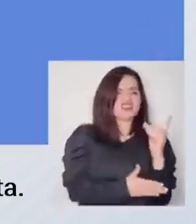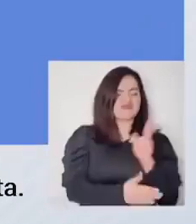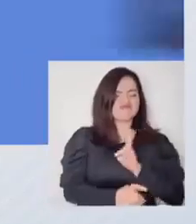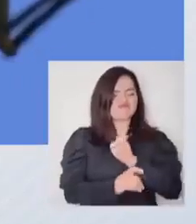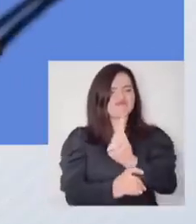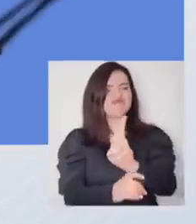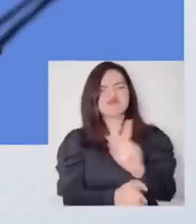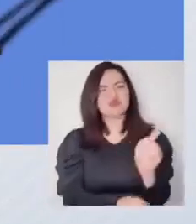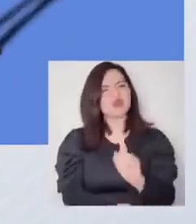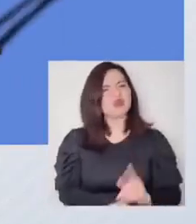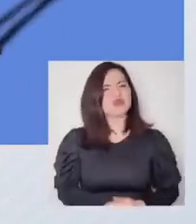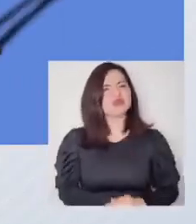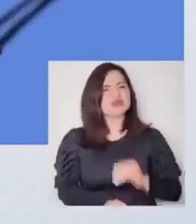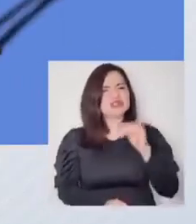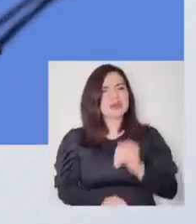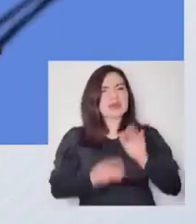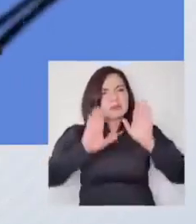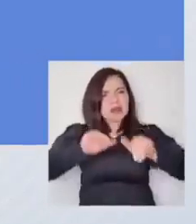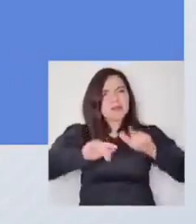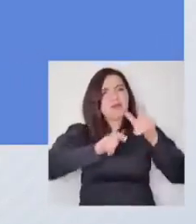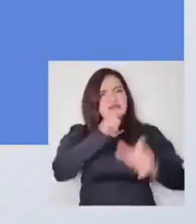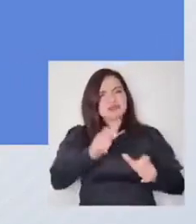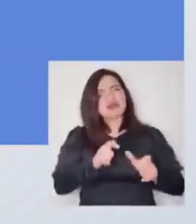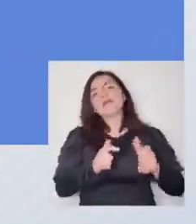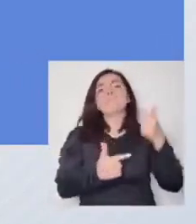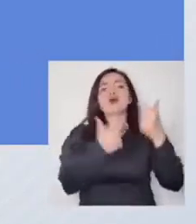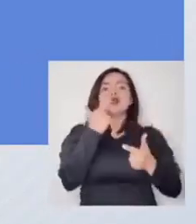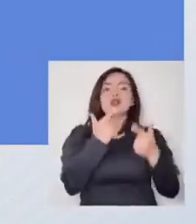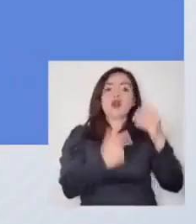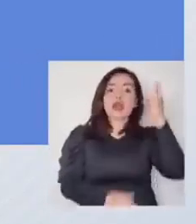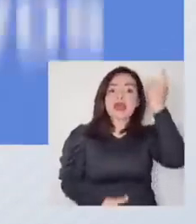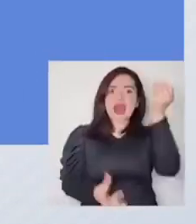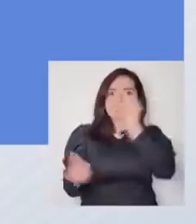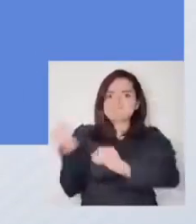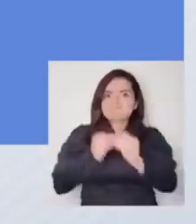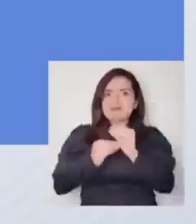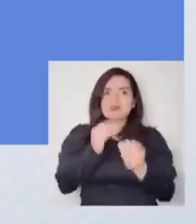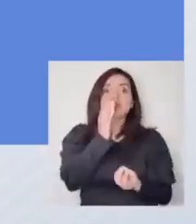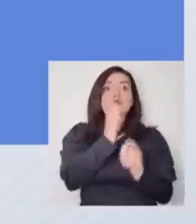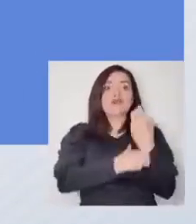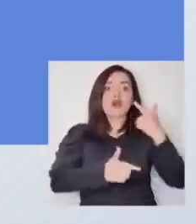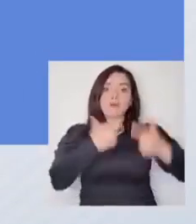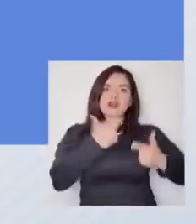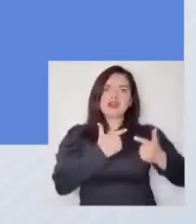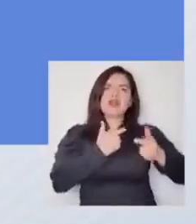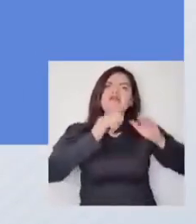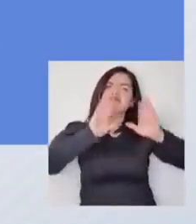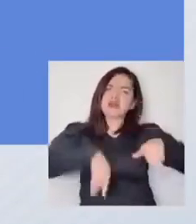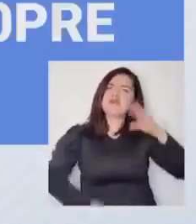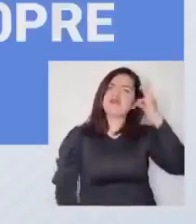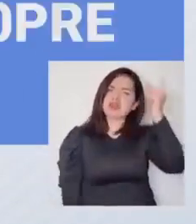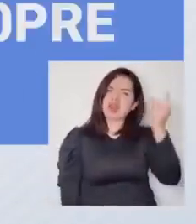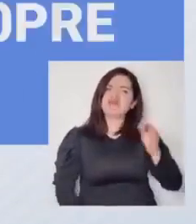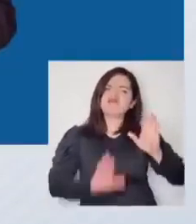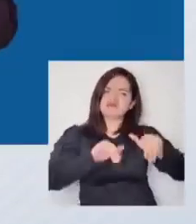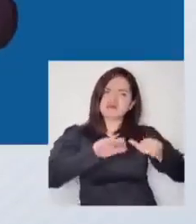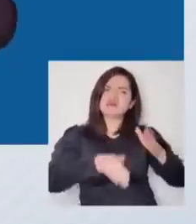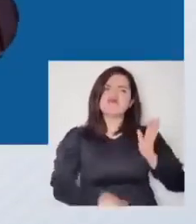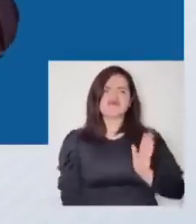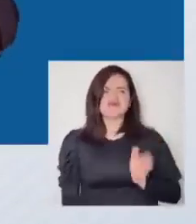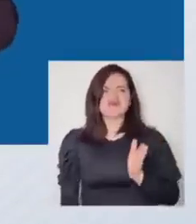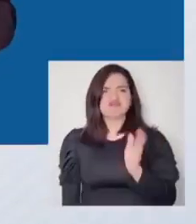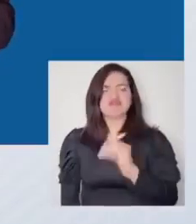representa. Siempre son los mismos políticos maquillando sus ideas. O nuevos políticos con las viejas ideas de siempre.